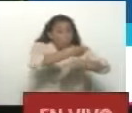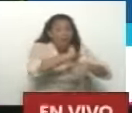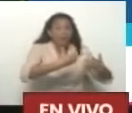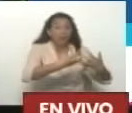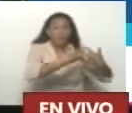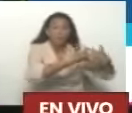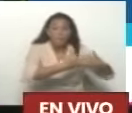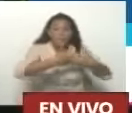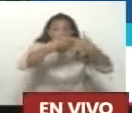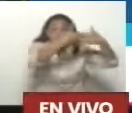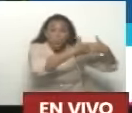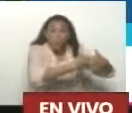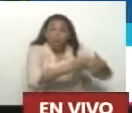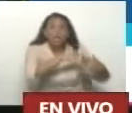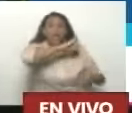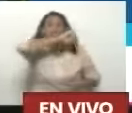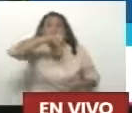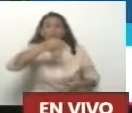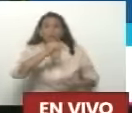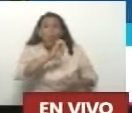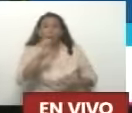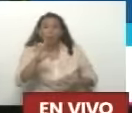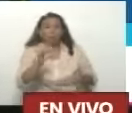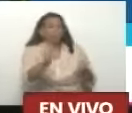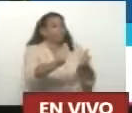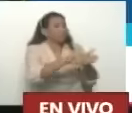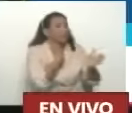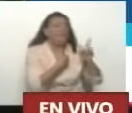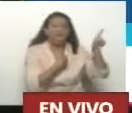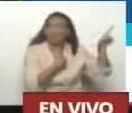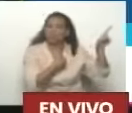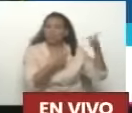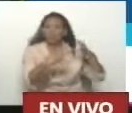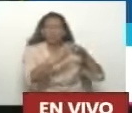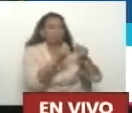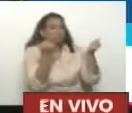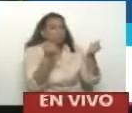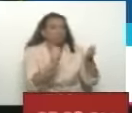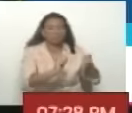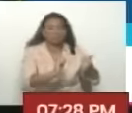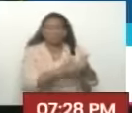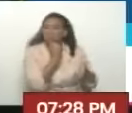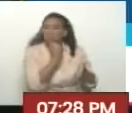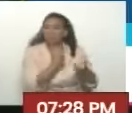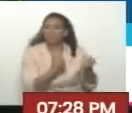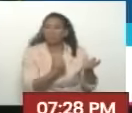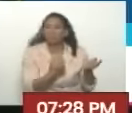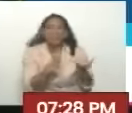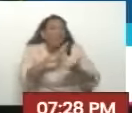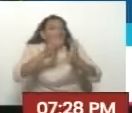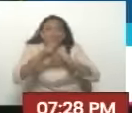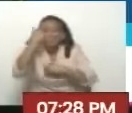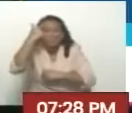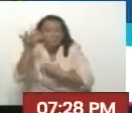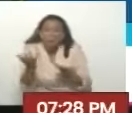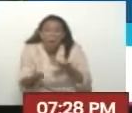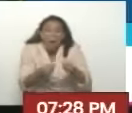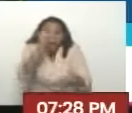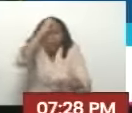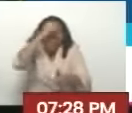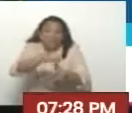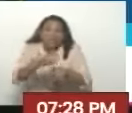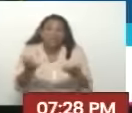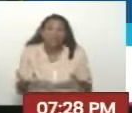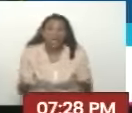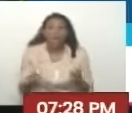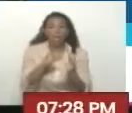Biden Se encargaron ellos De acabarlo De pulverizarlo ¿Qué conclusión Podemos sacar? Por